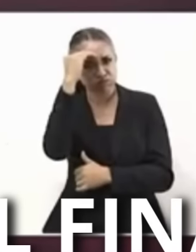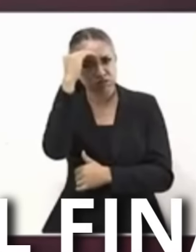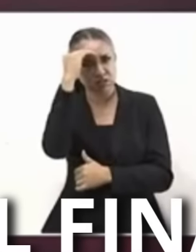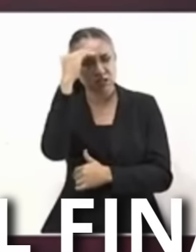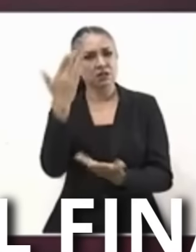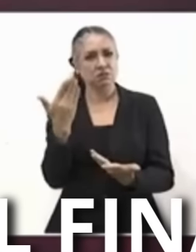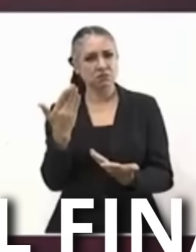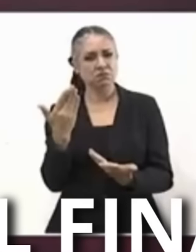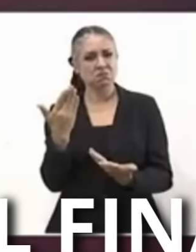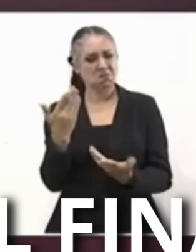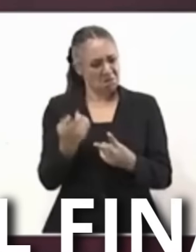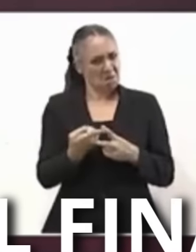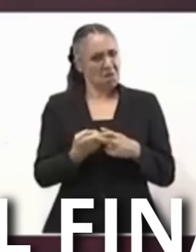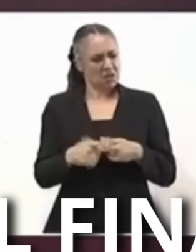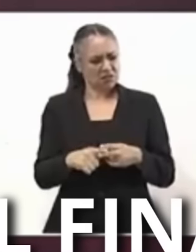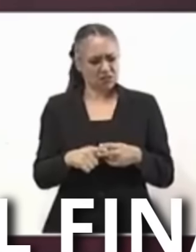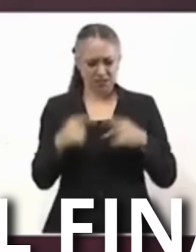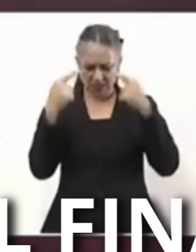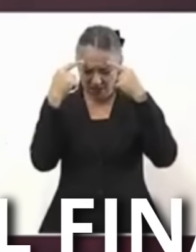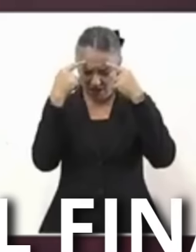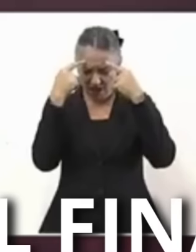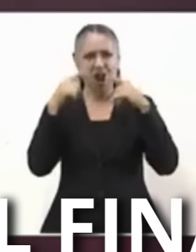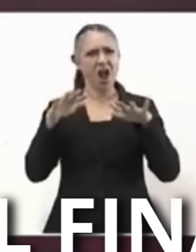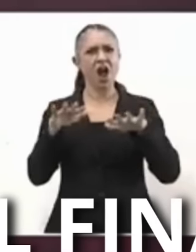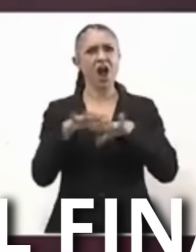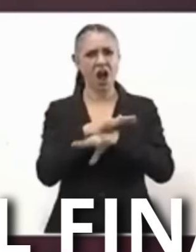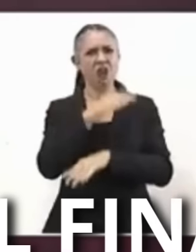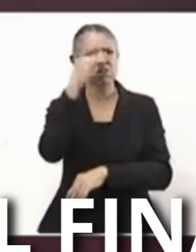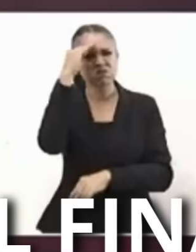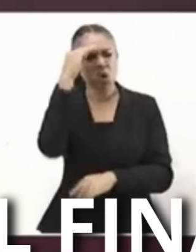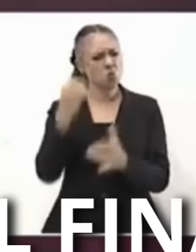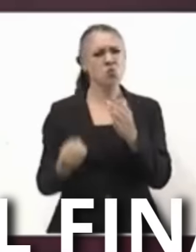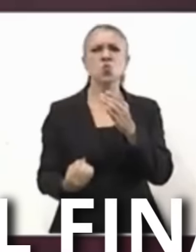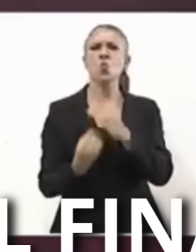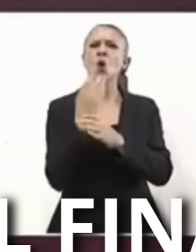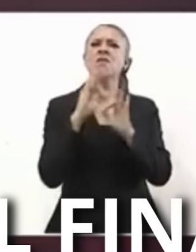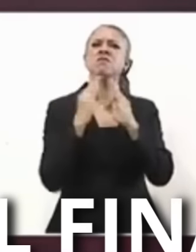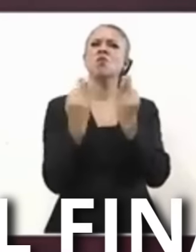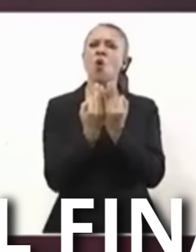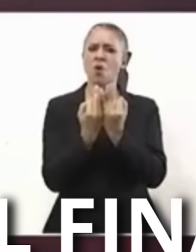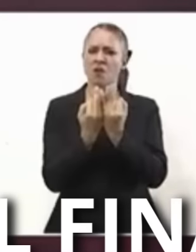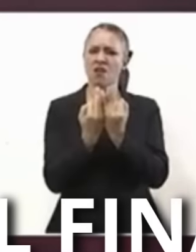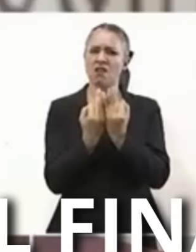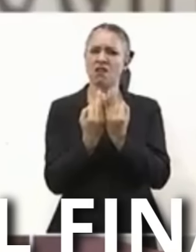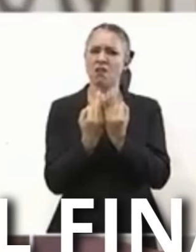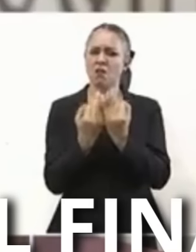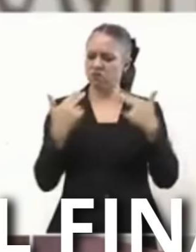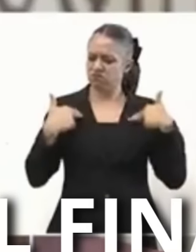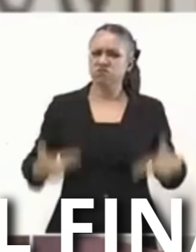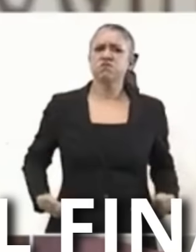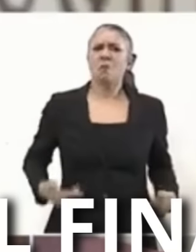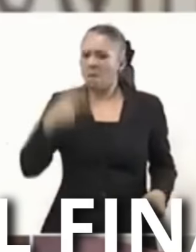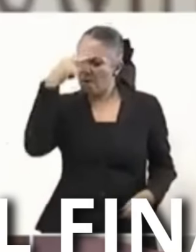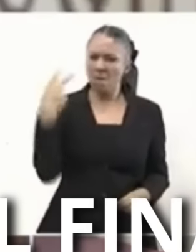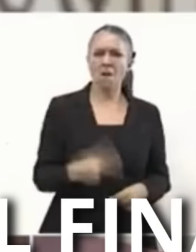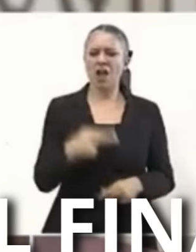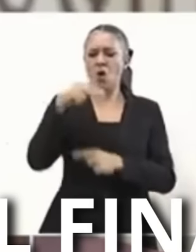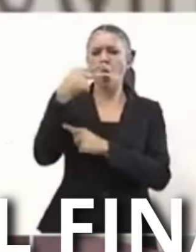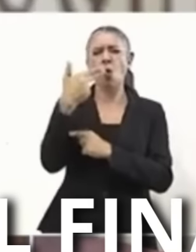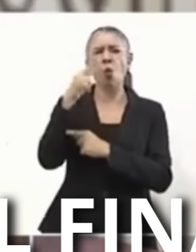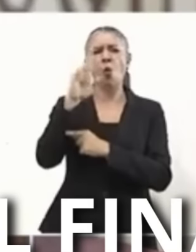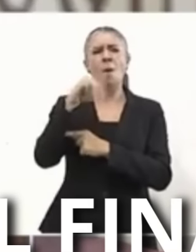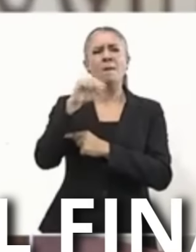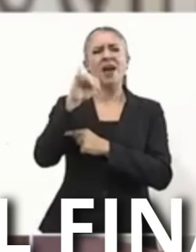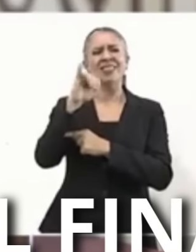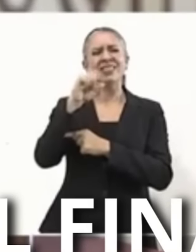Inició Un nuevo pensamiento en México Que se llama El humanismo mexicano Que fue Una